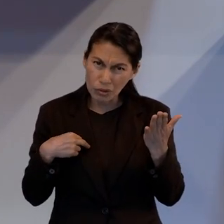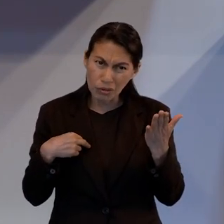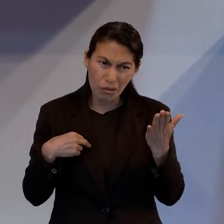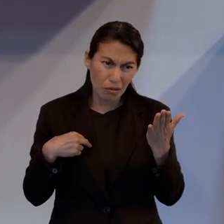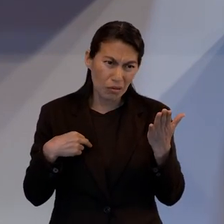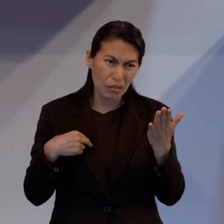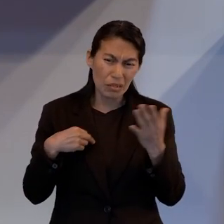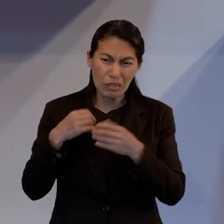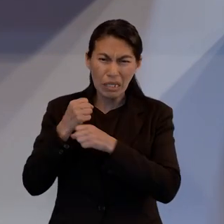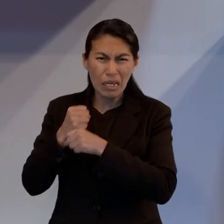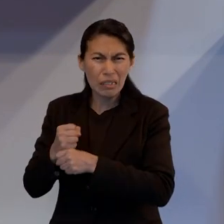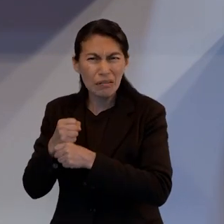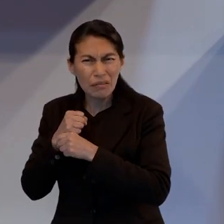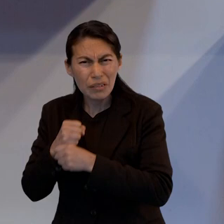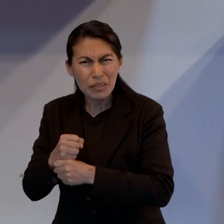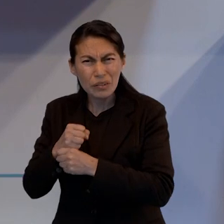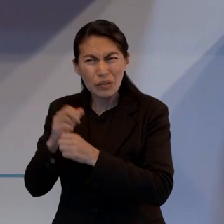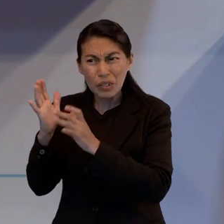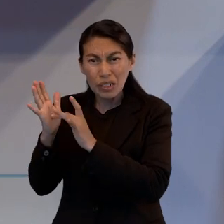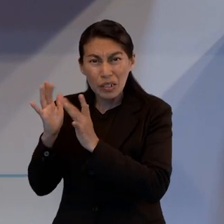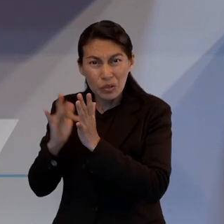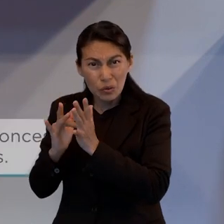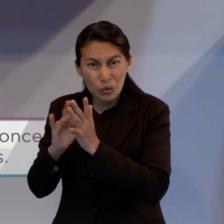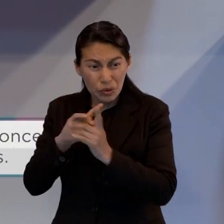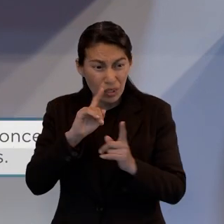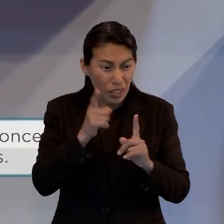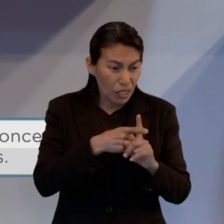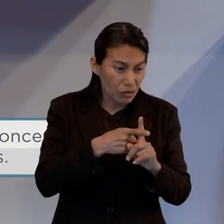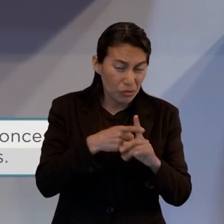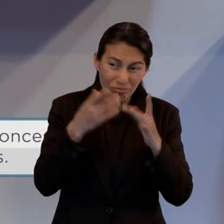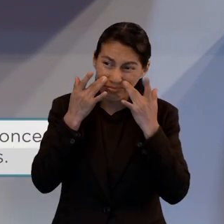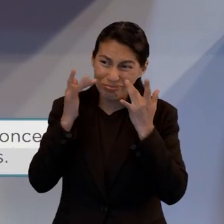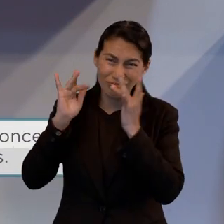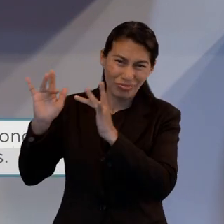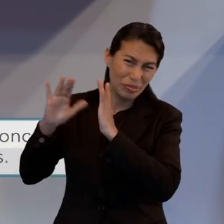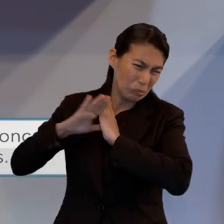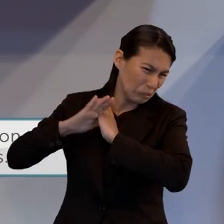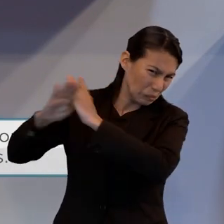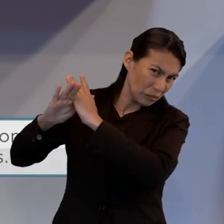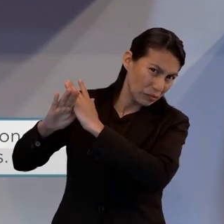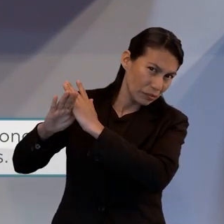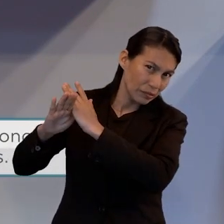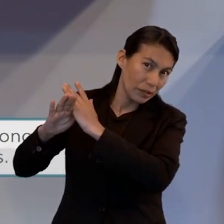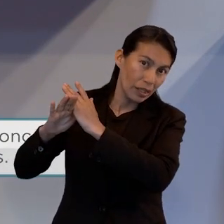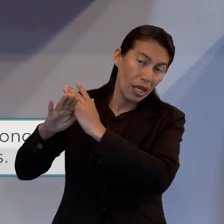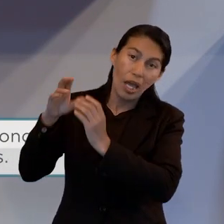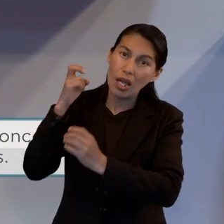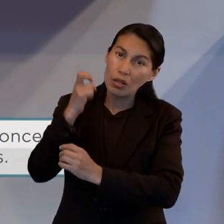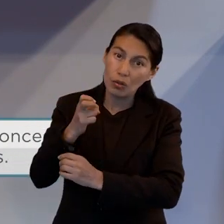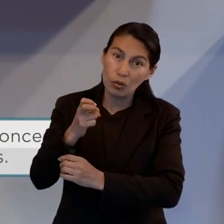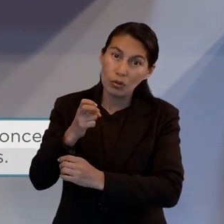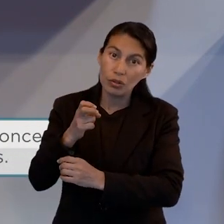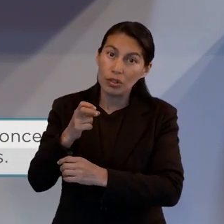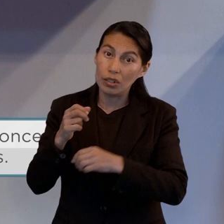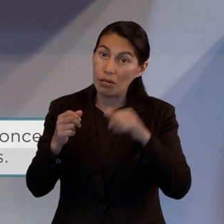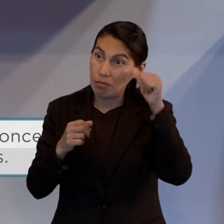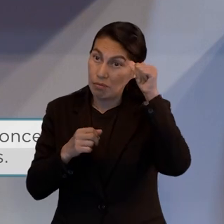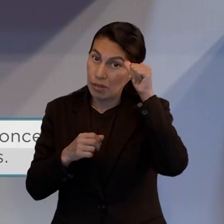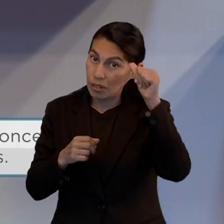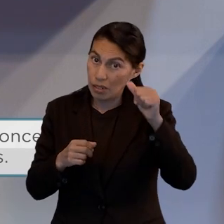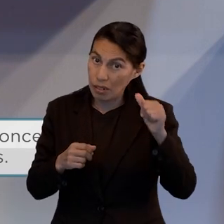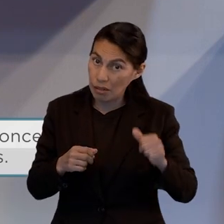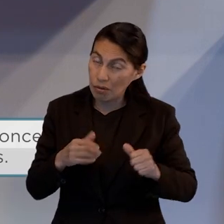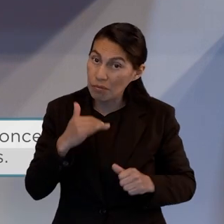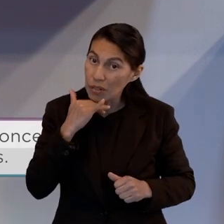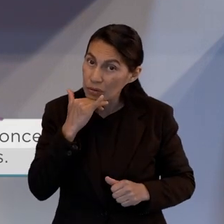rechaza los sacrificios de Jesús, entonces ya no hay medio para perdón de sus pecados. Si